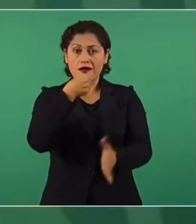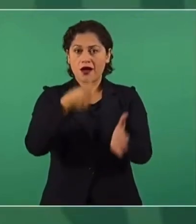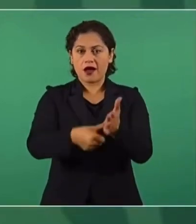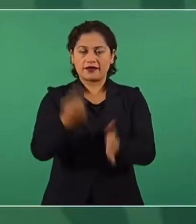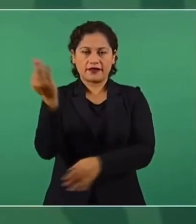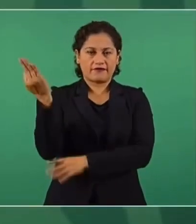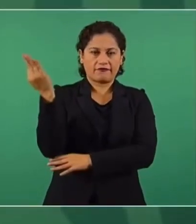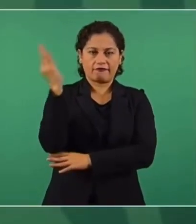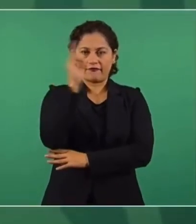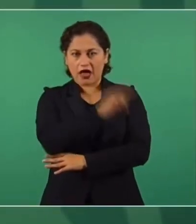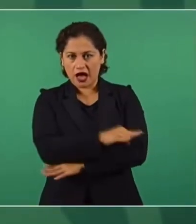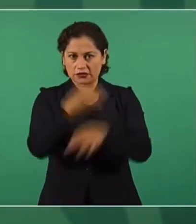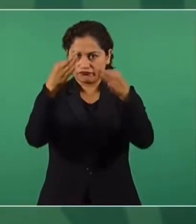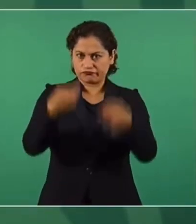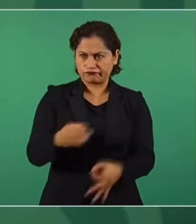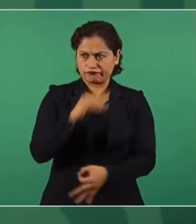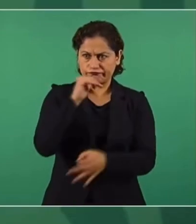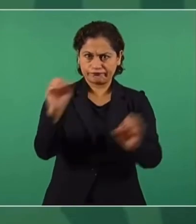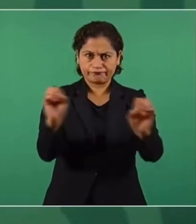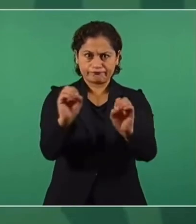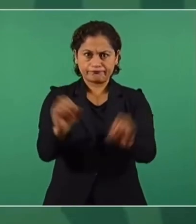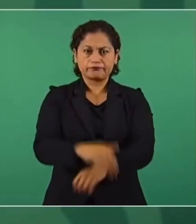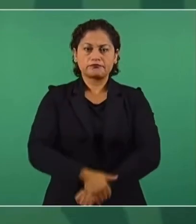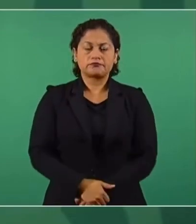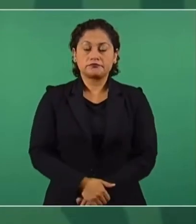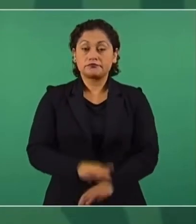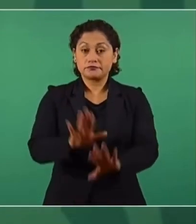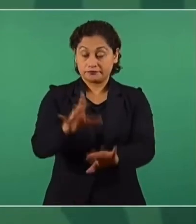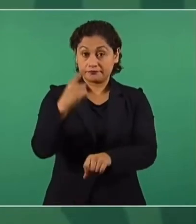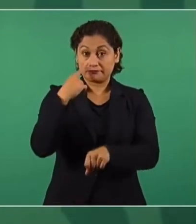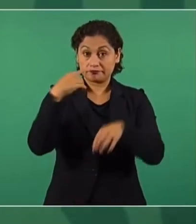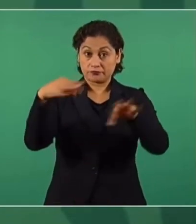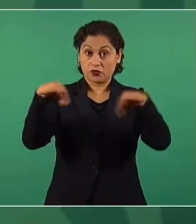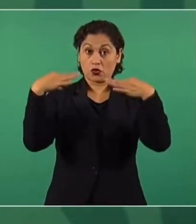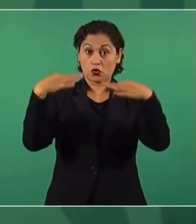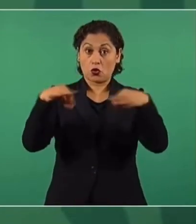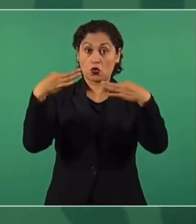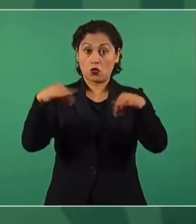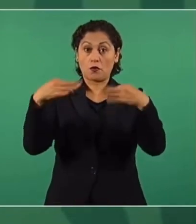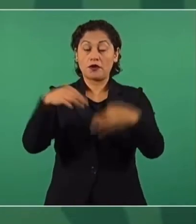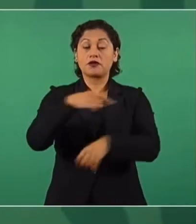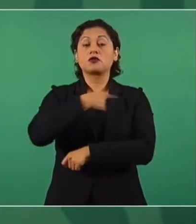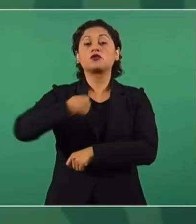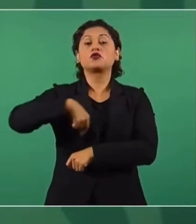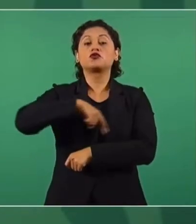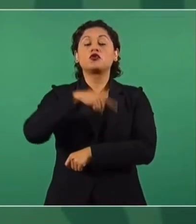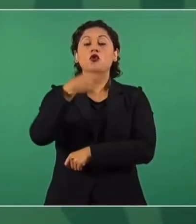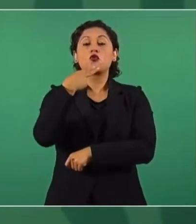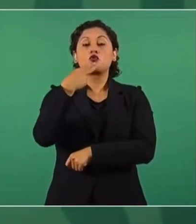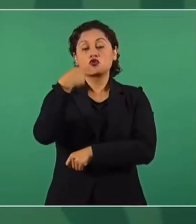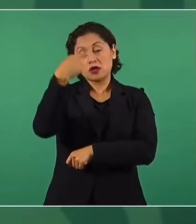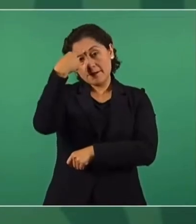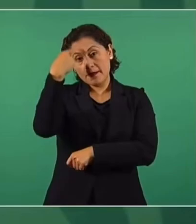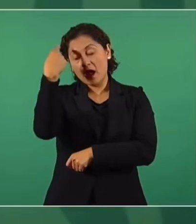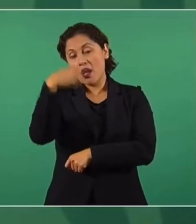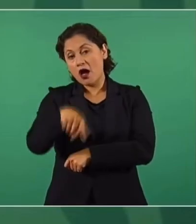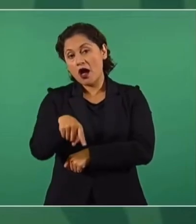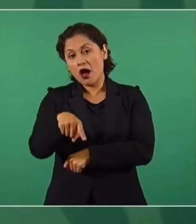oficial. Este documento, efectivamente, nosotros lo utilizamos como un documento de